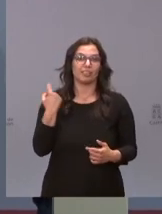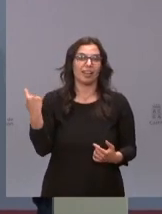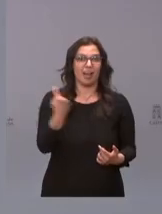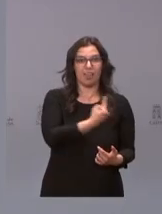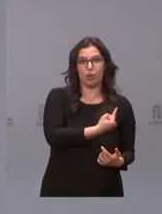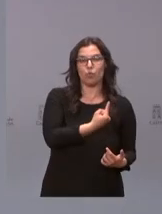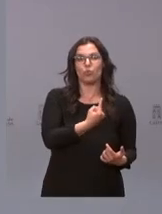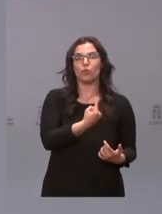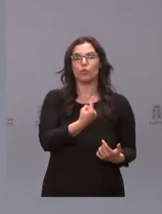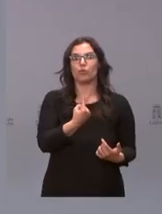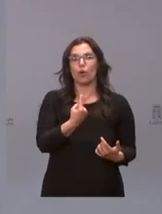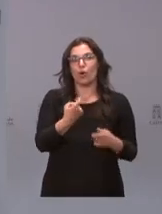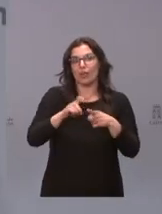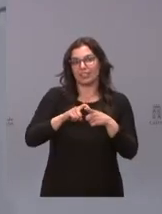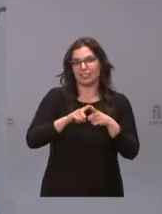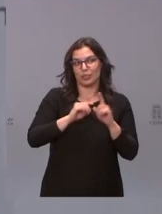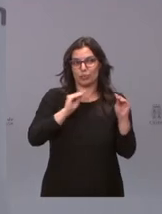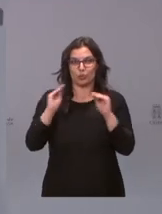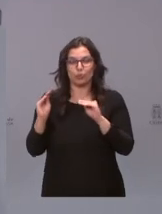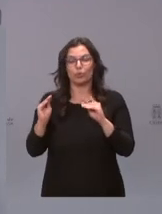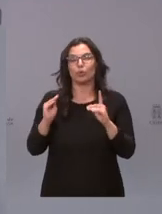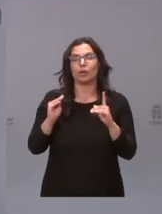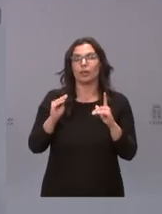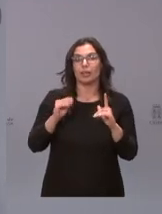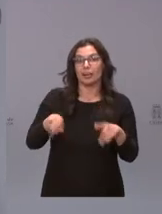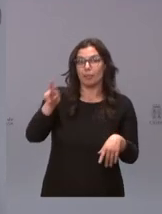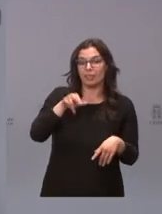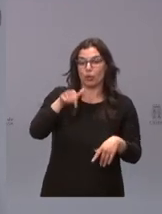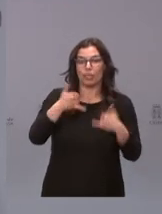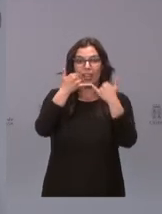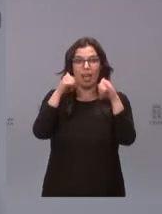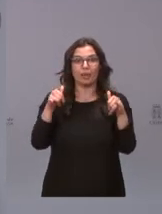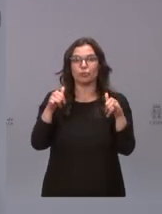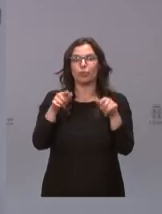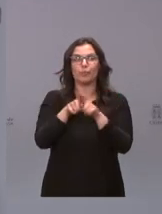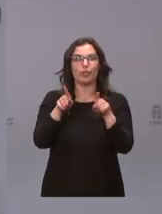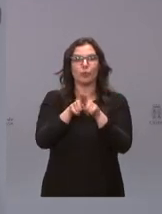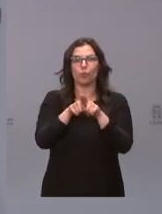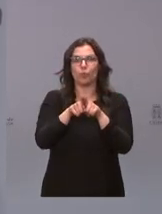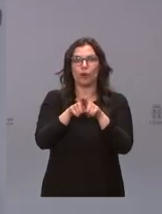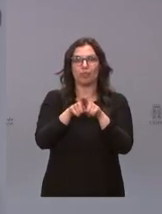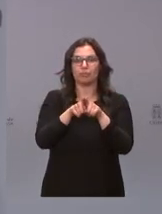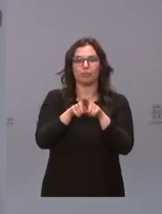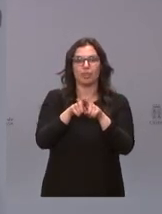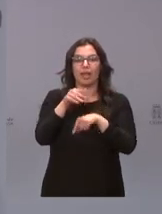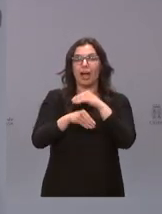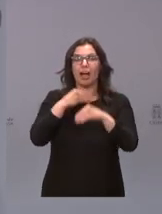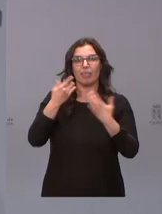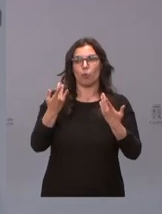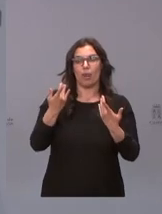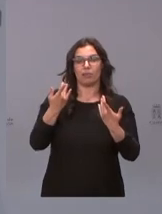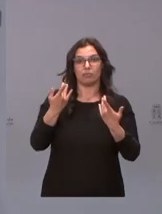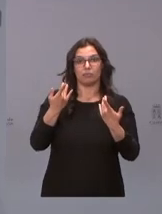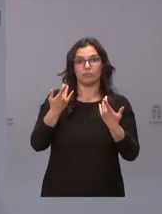nuestro estilo y de la mejor manera en que este acto lo que hace es posicionar a Castilla y León y a Salamanca